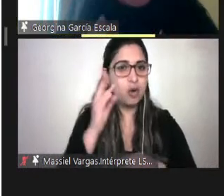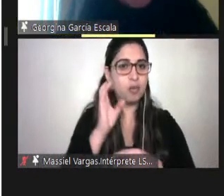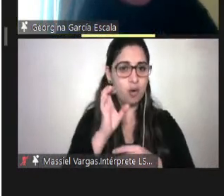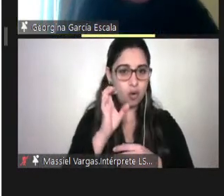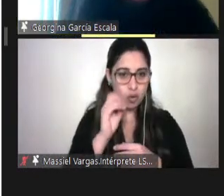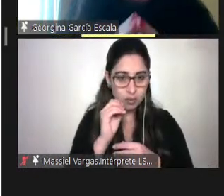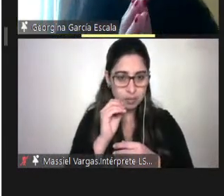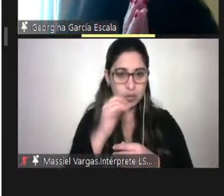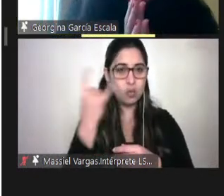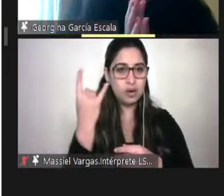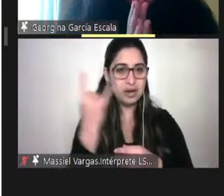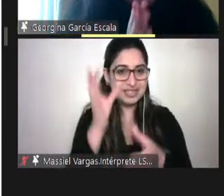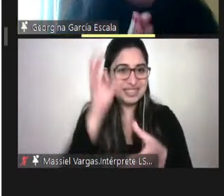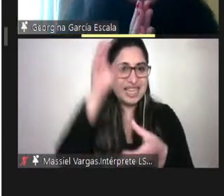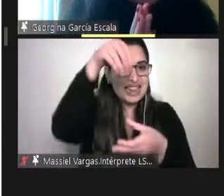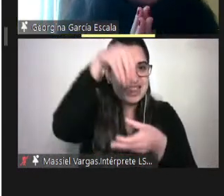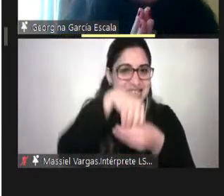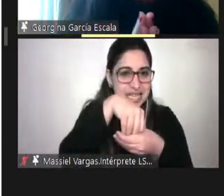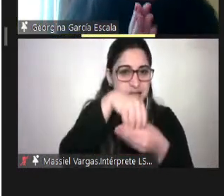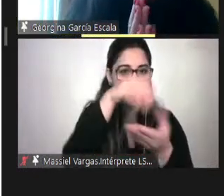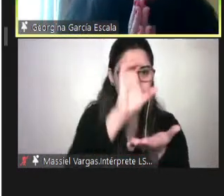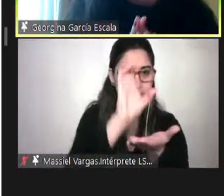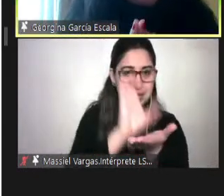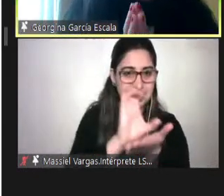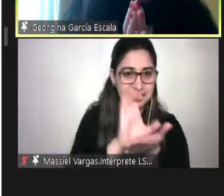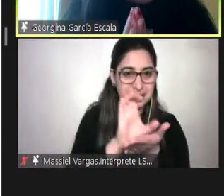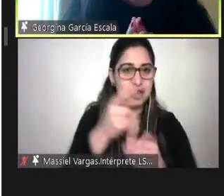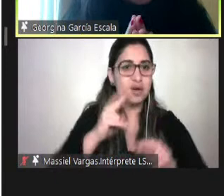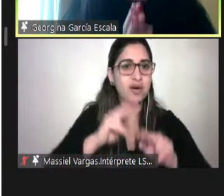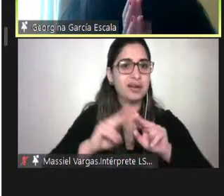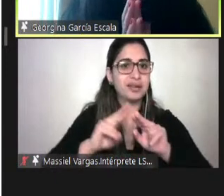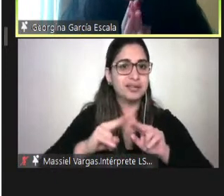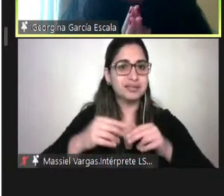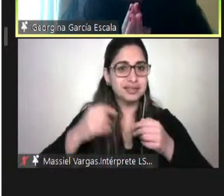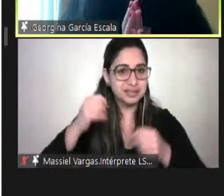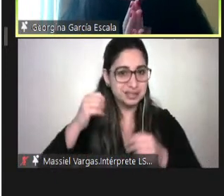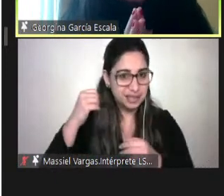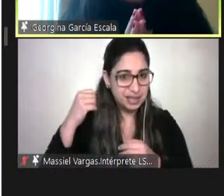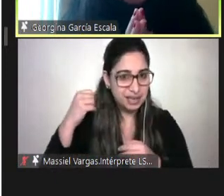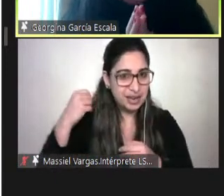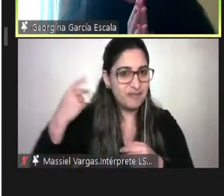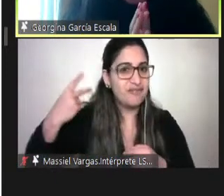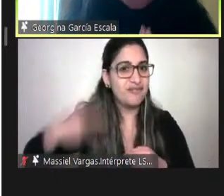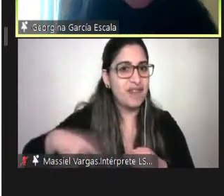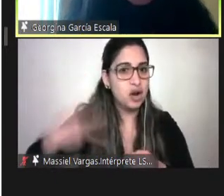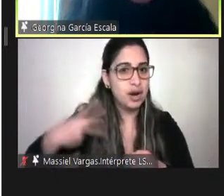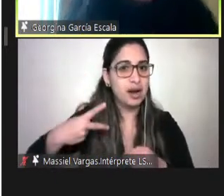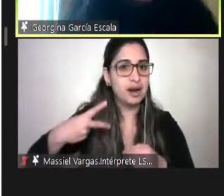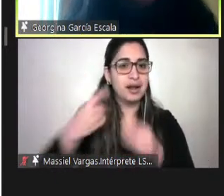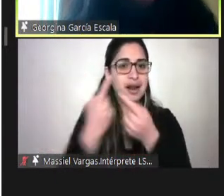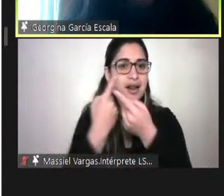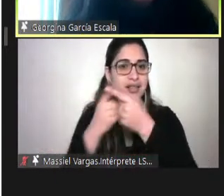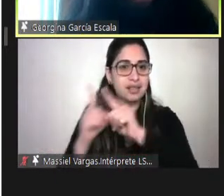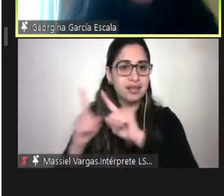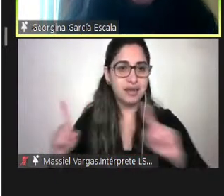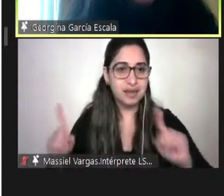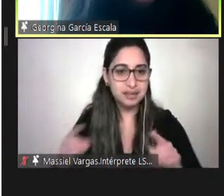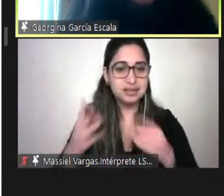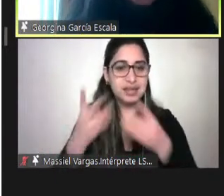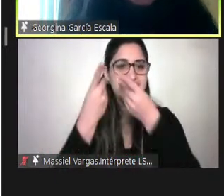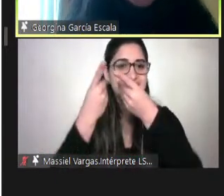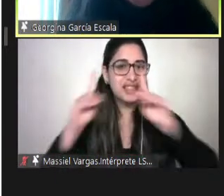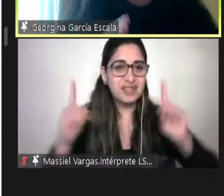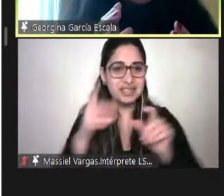valer la diferencia y la diversidad de todos y todas y en este caso de las personas con